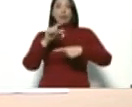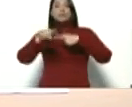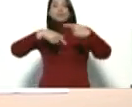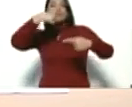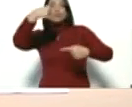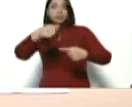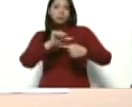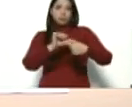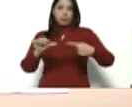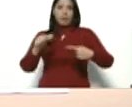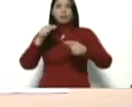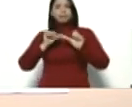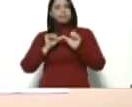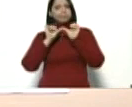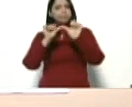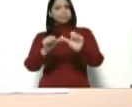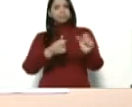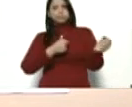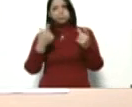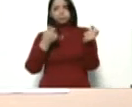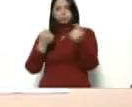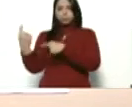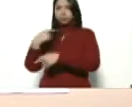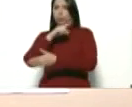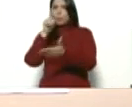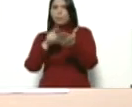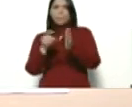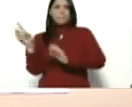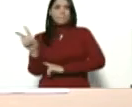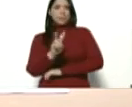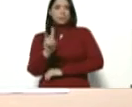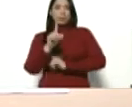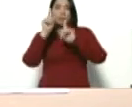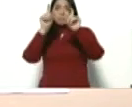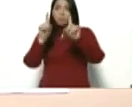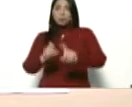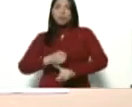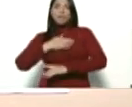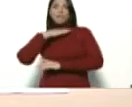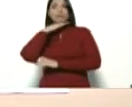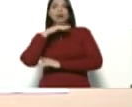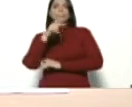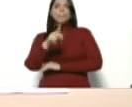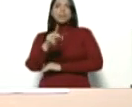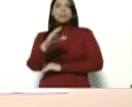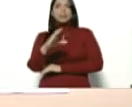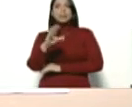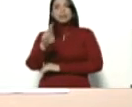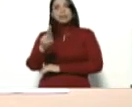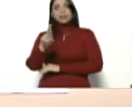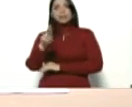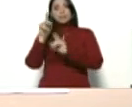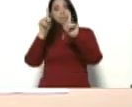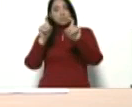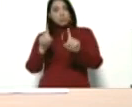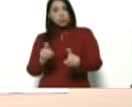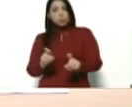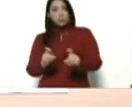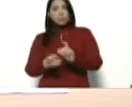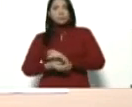Para seguir abasteciendo plenamente a Venezuela de las pruebas PCR, de las pruebas